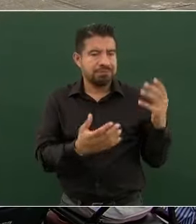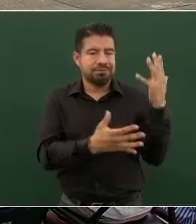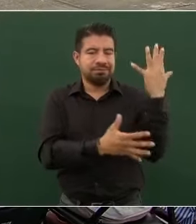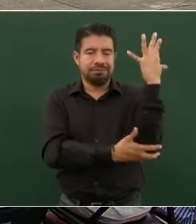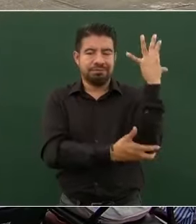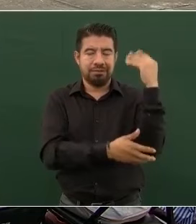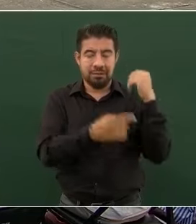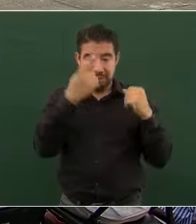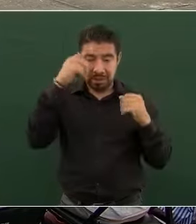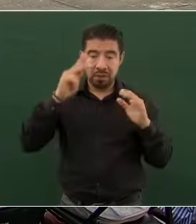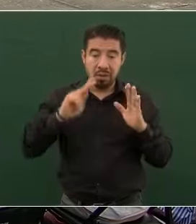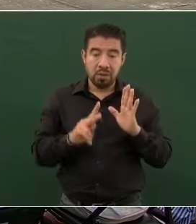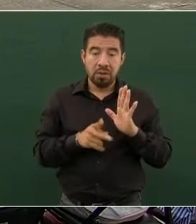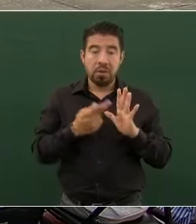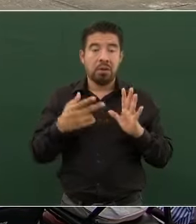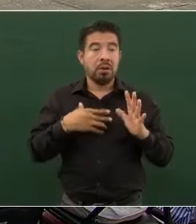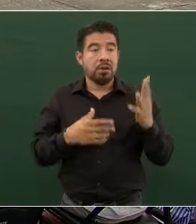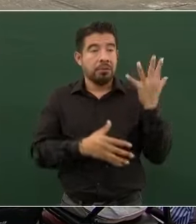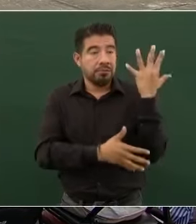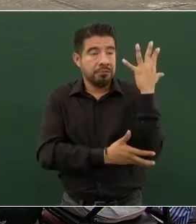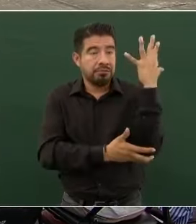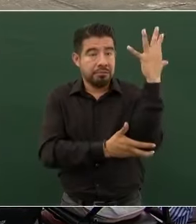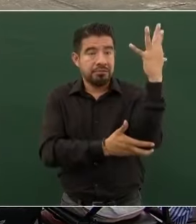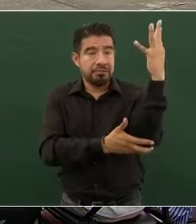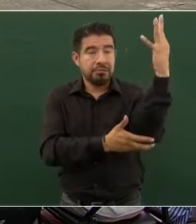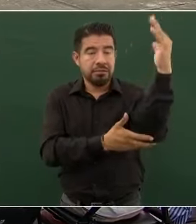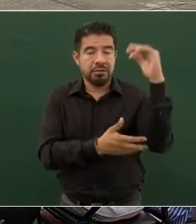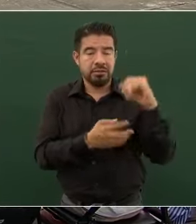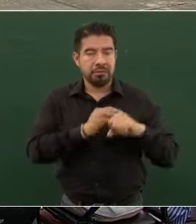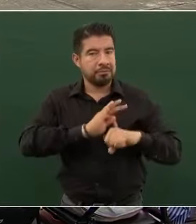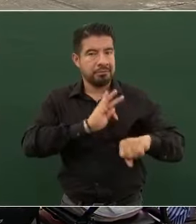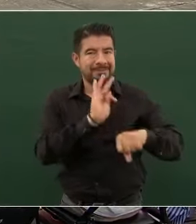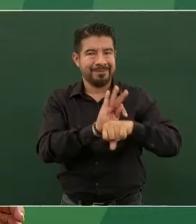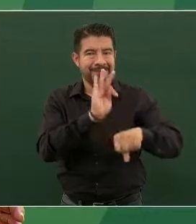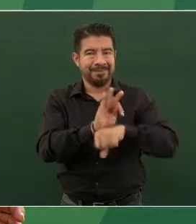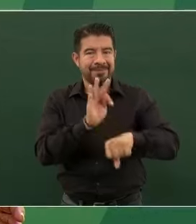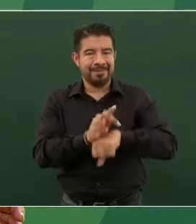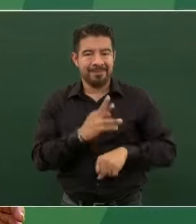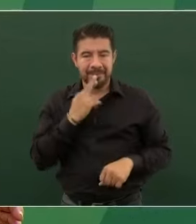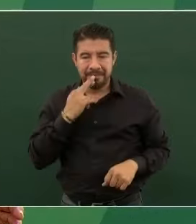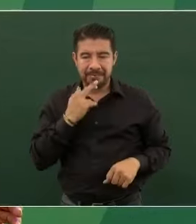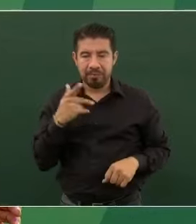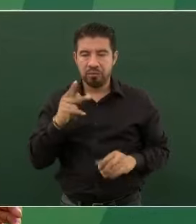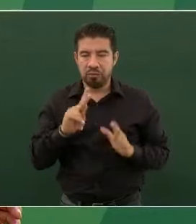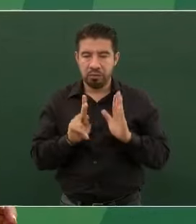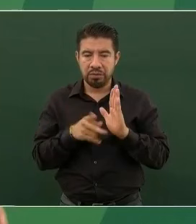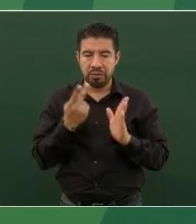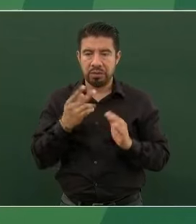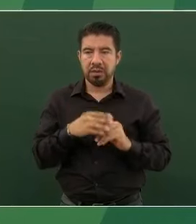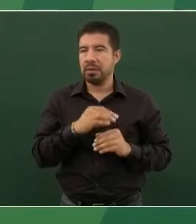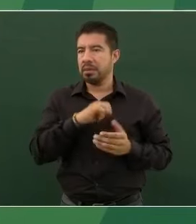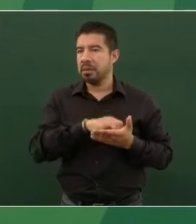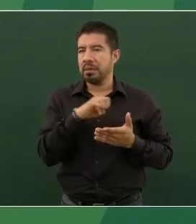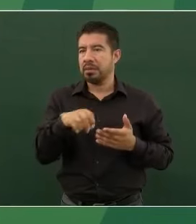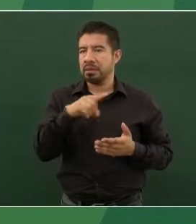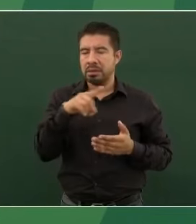la actividad agroforestal? Ahora, imagínense los empleos